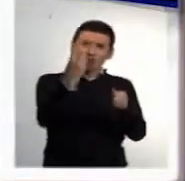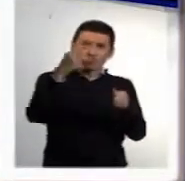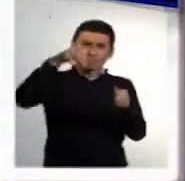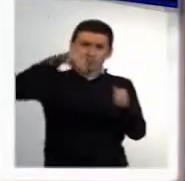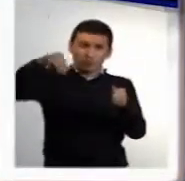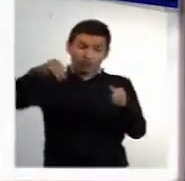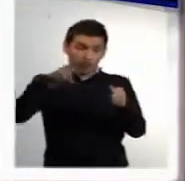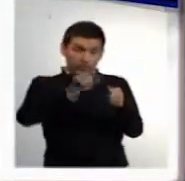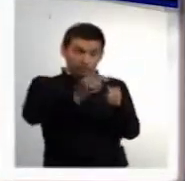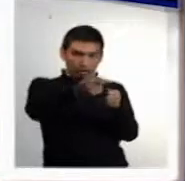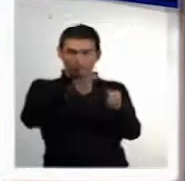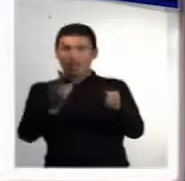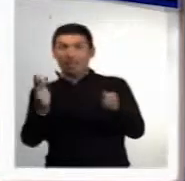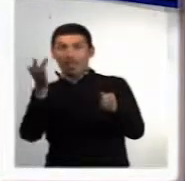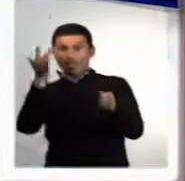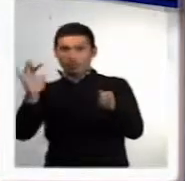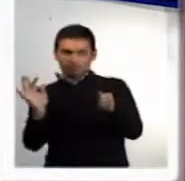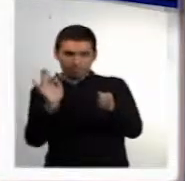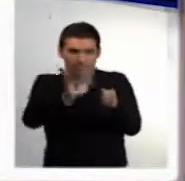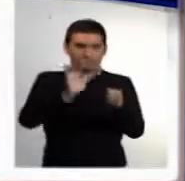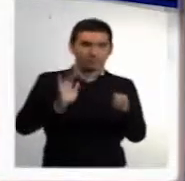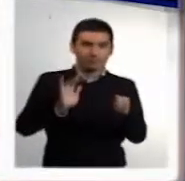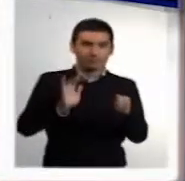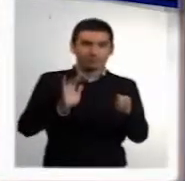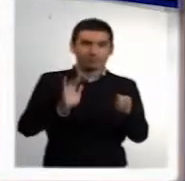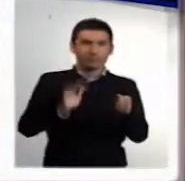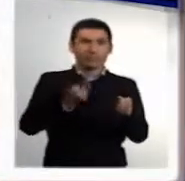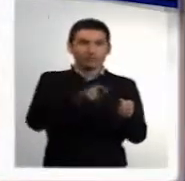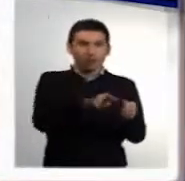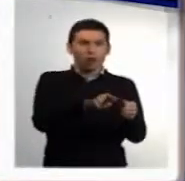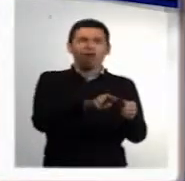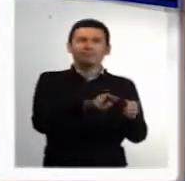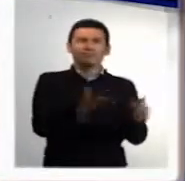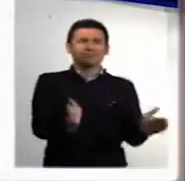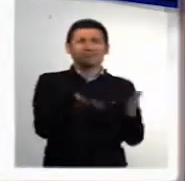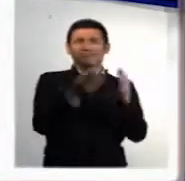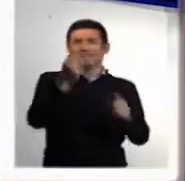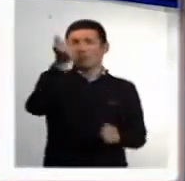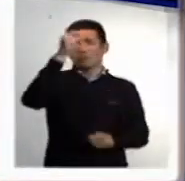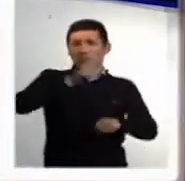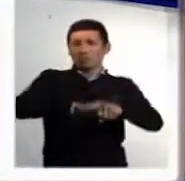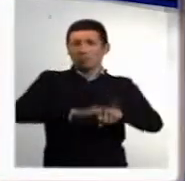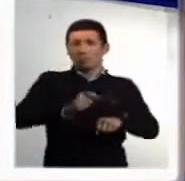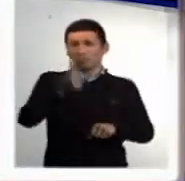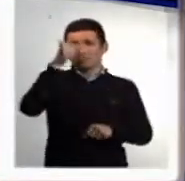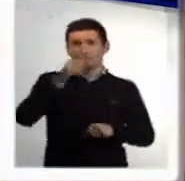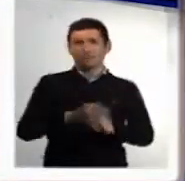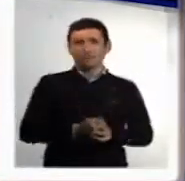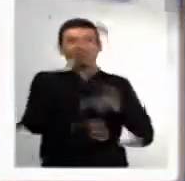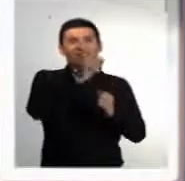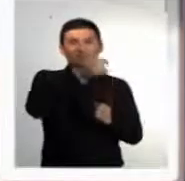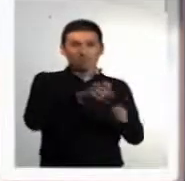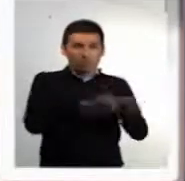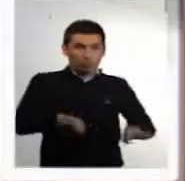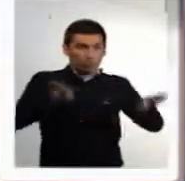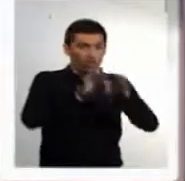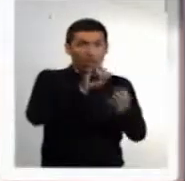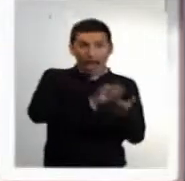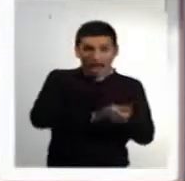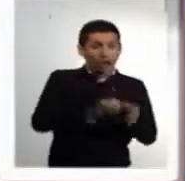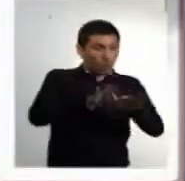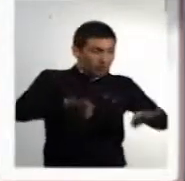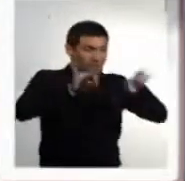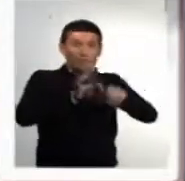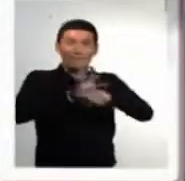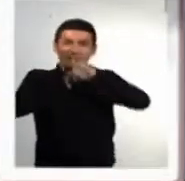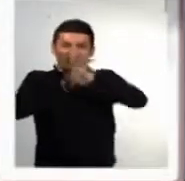se inyecta un lente. Entonces la recuperación es casi inmediata. La importancia que